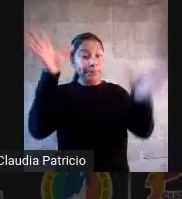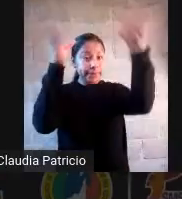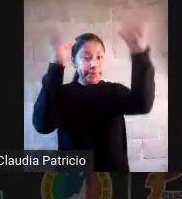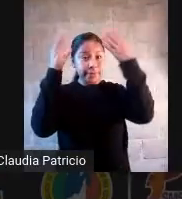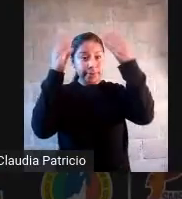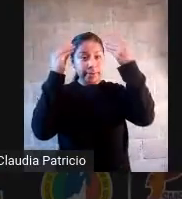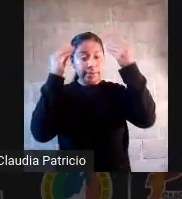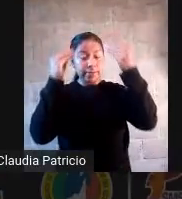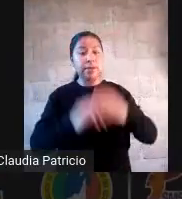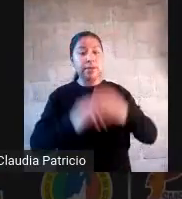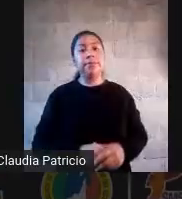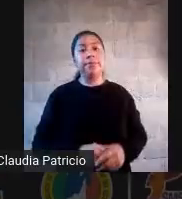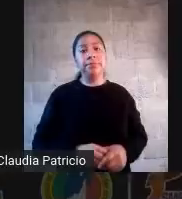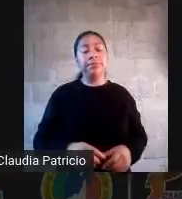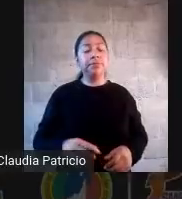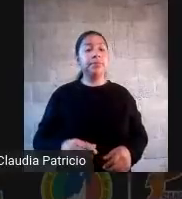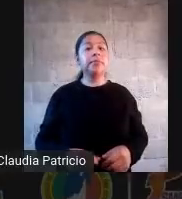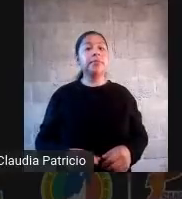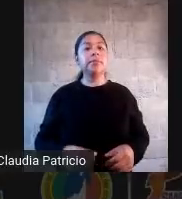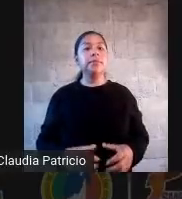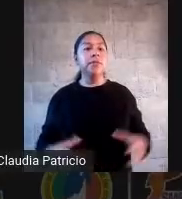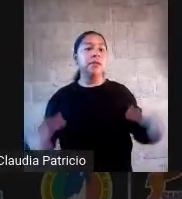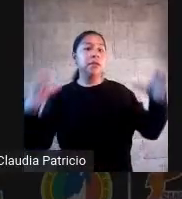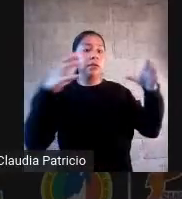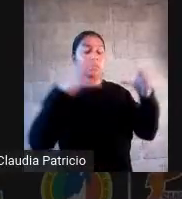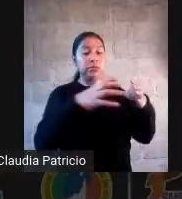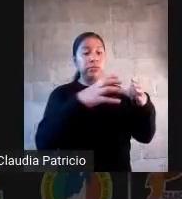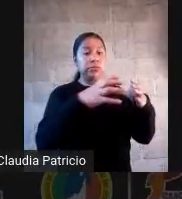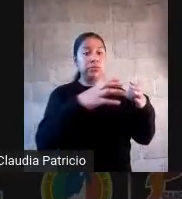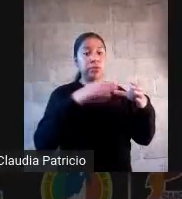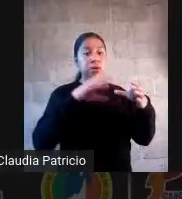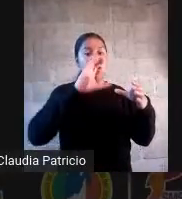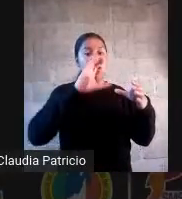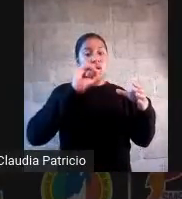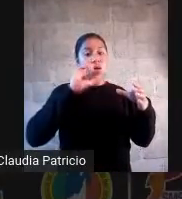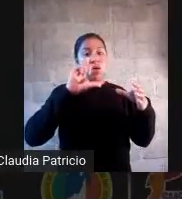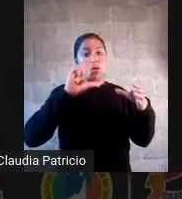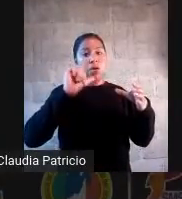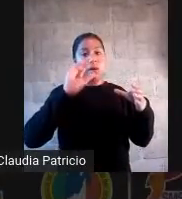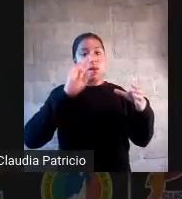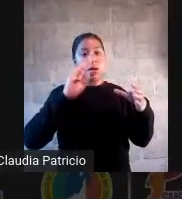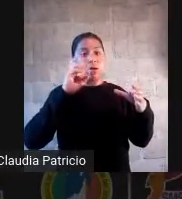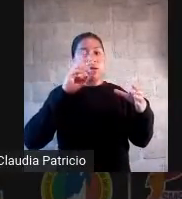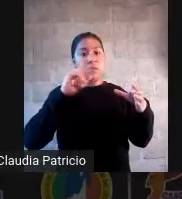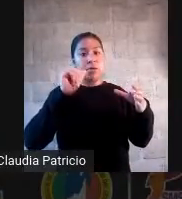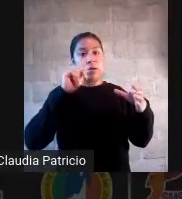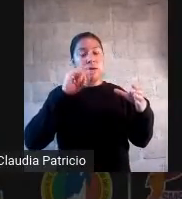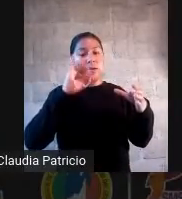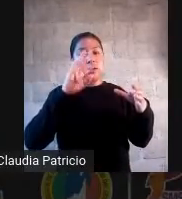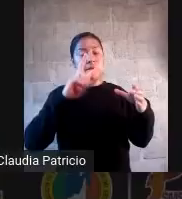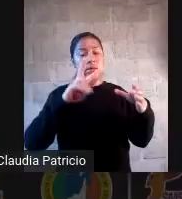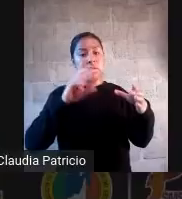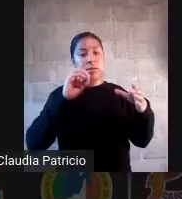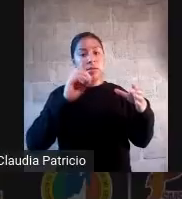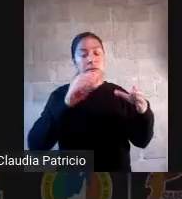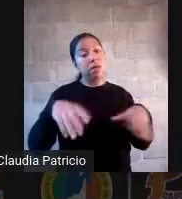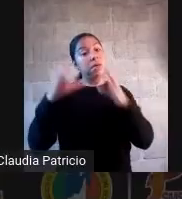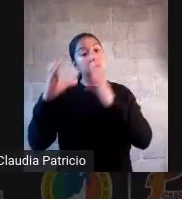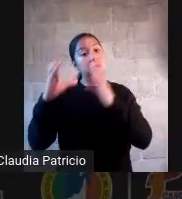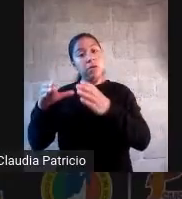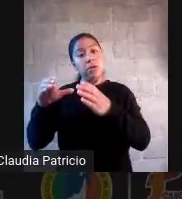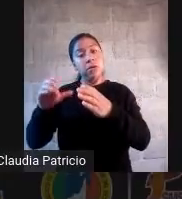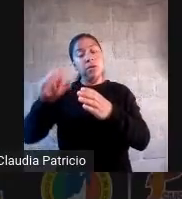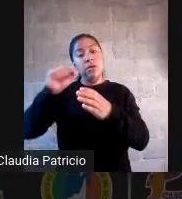colaborativo, situacional y autorregulado. O sea, eso menciona y esos términos van a estar repetitivos en el actual y